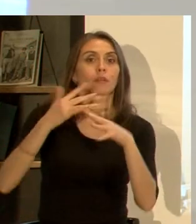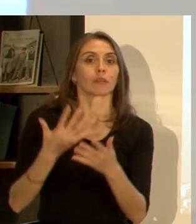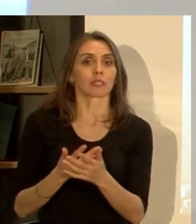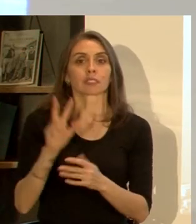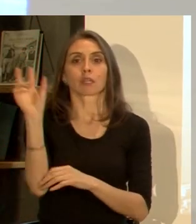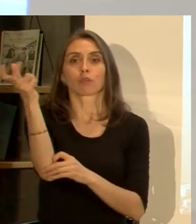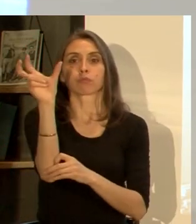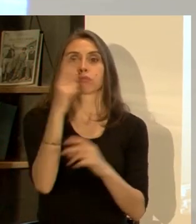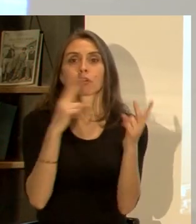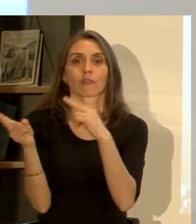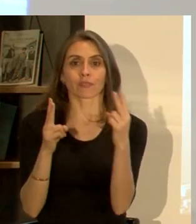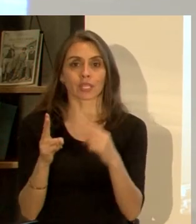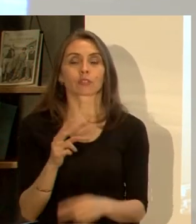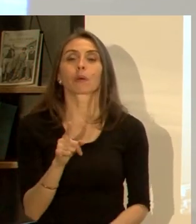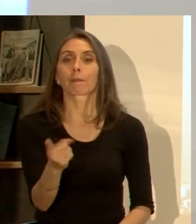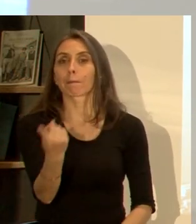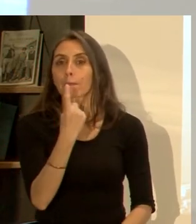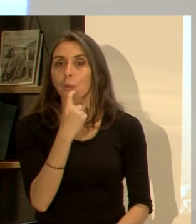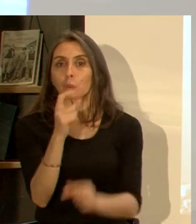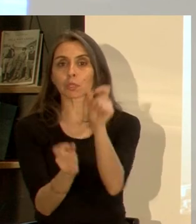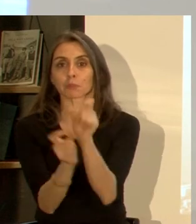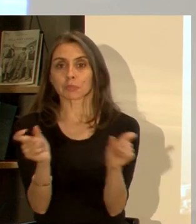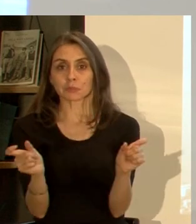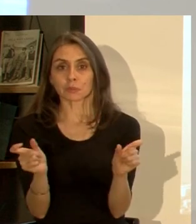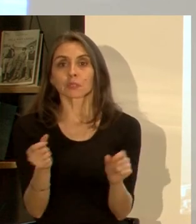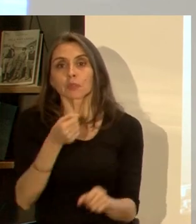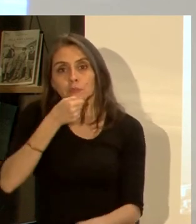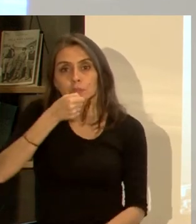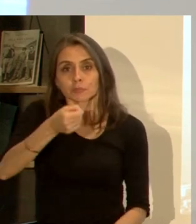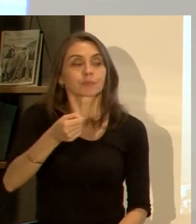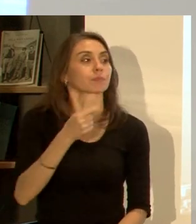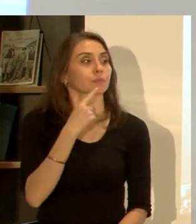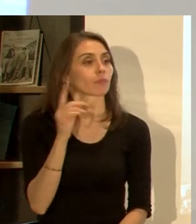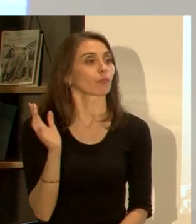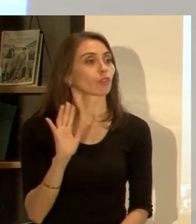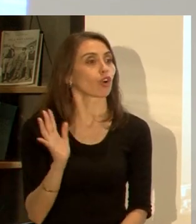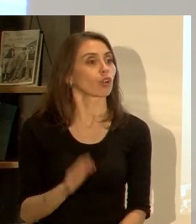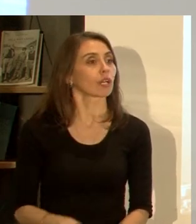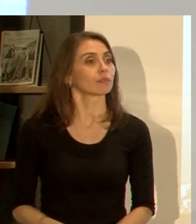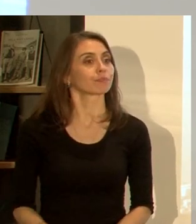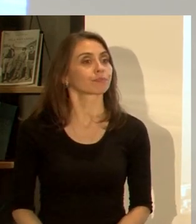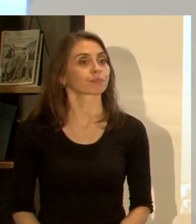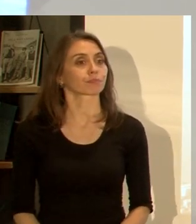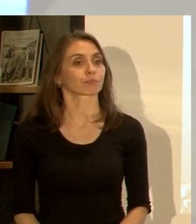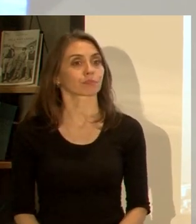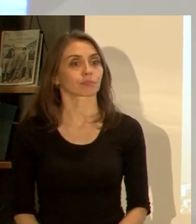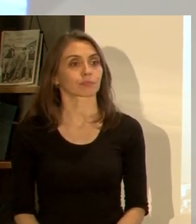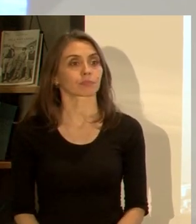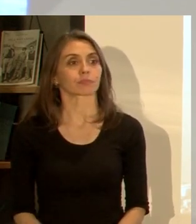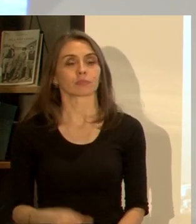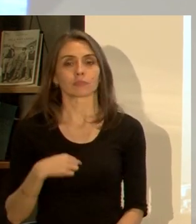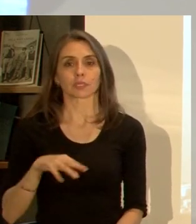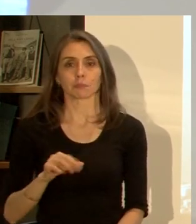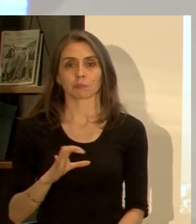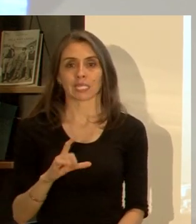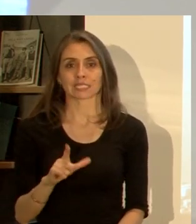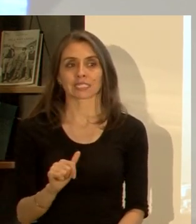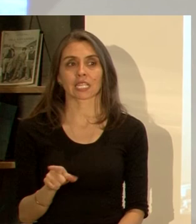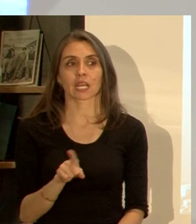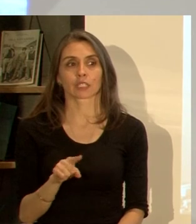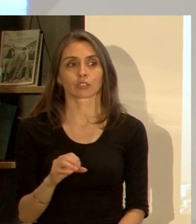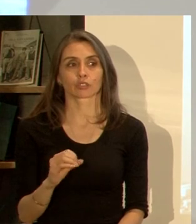alguna pregunta en el público por favor dale un micrófono creo que tenemos una ahí atrás hola soy Marcela Soto